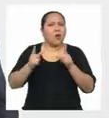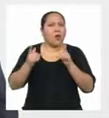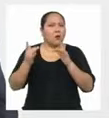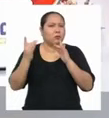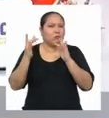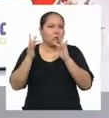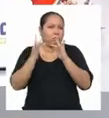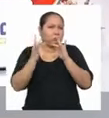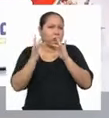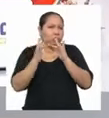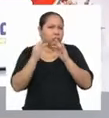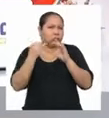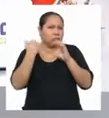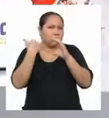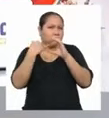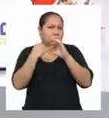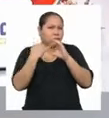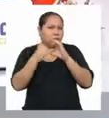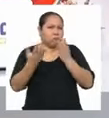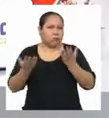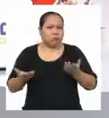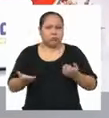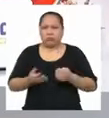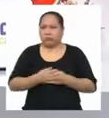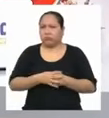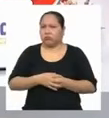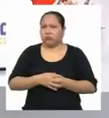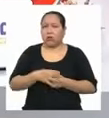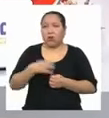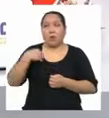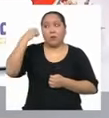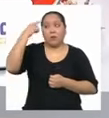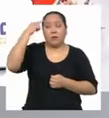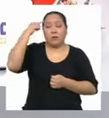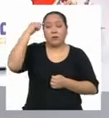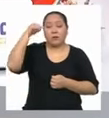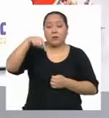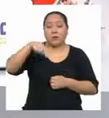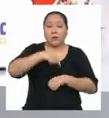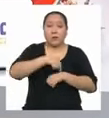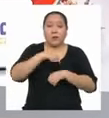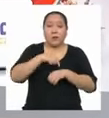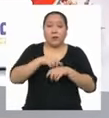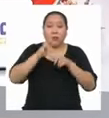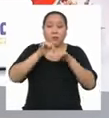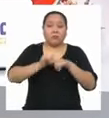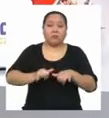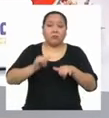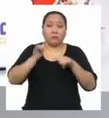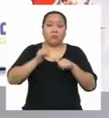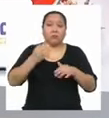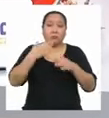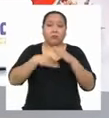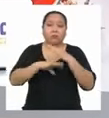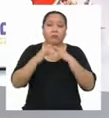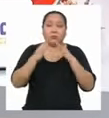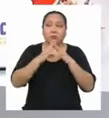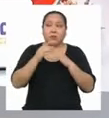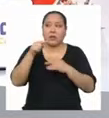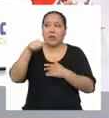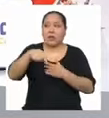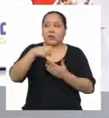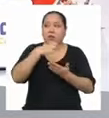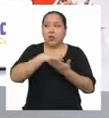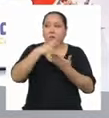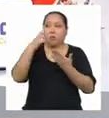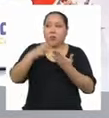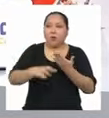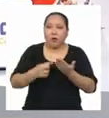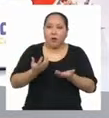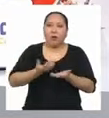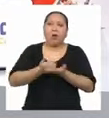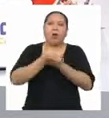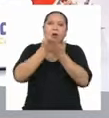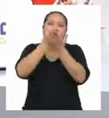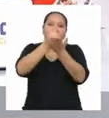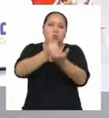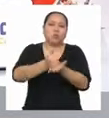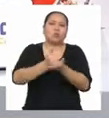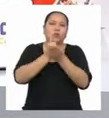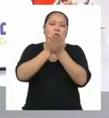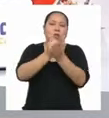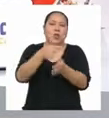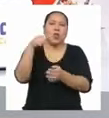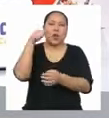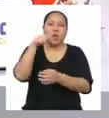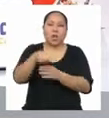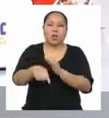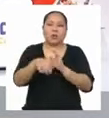datos Variarán? Espero que esta situación De aislamiento Y los programas Que vamos teniendo Hayan ayudado A que esta